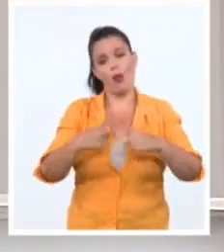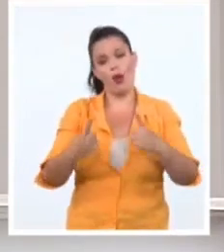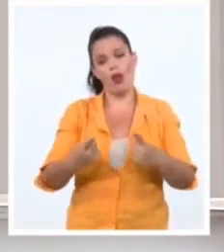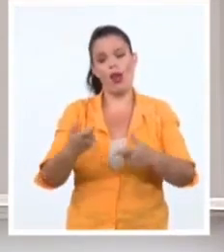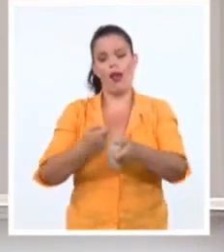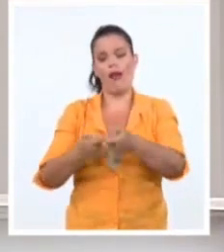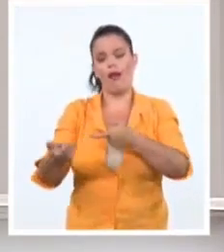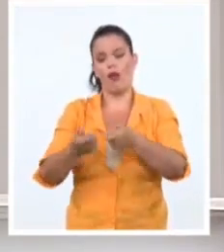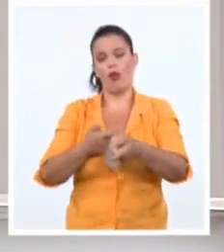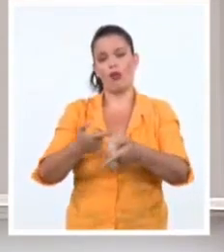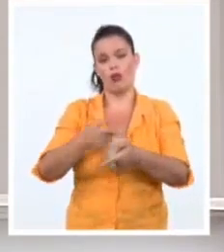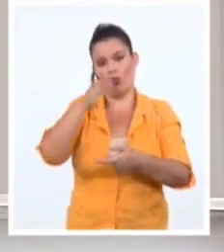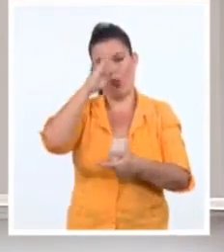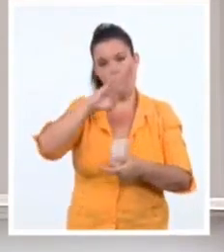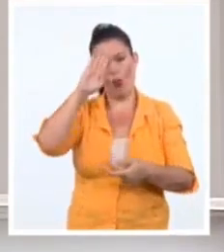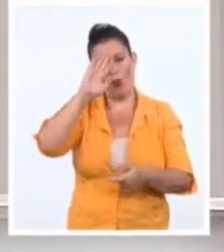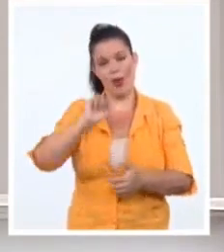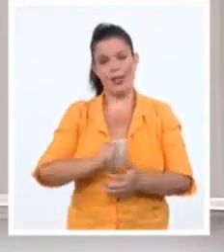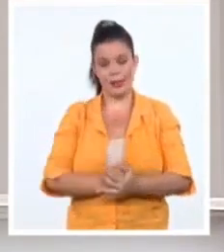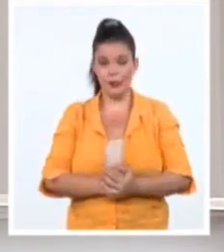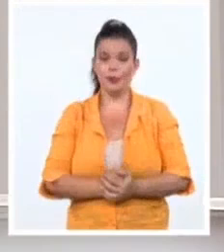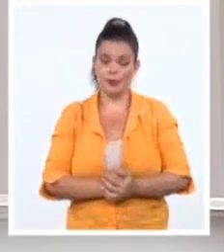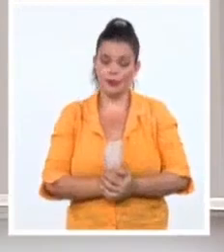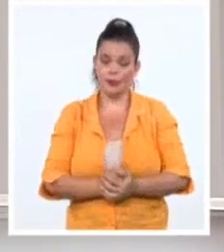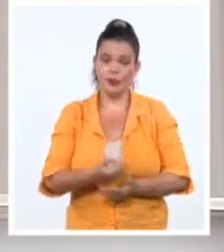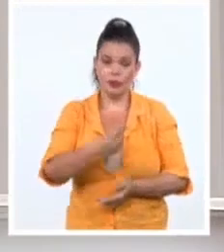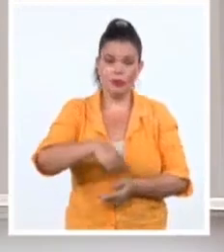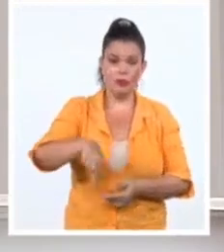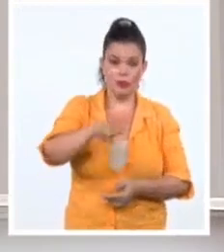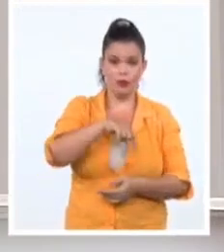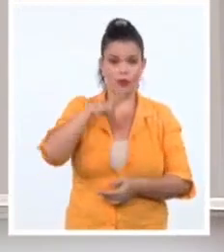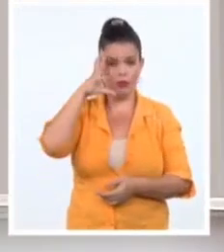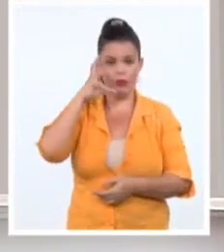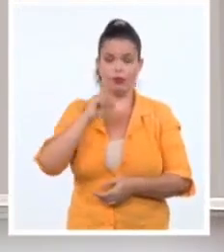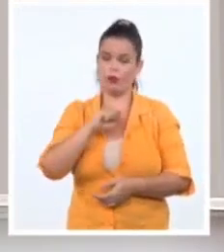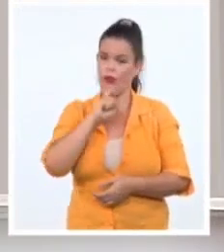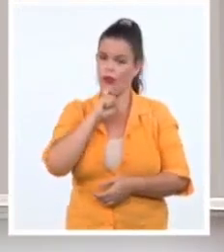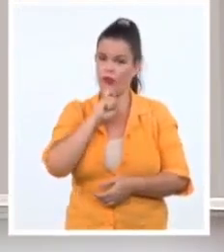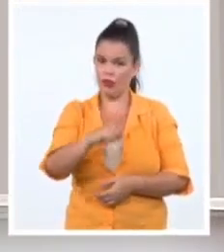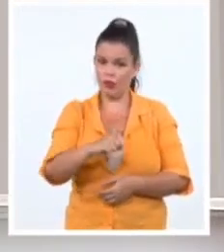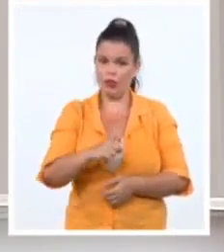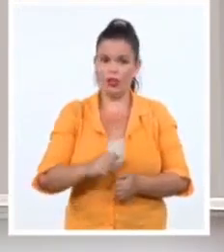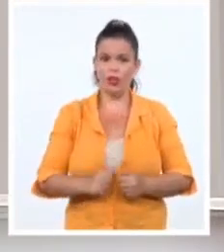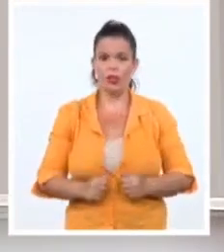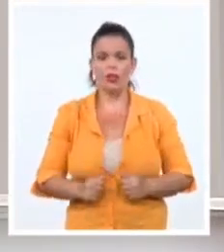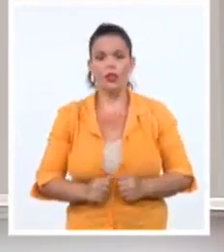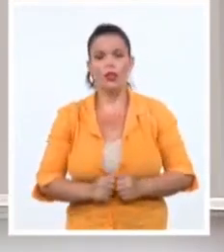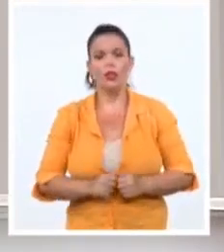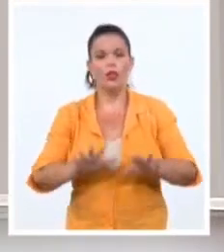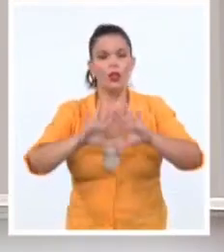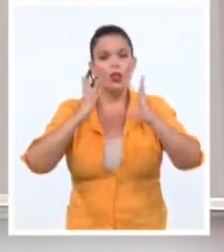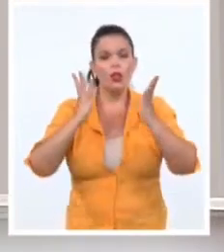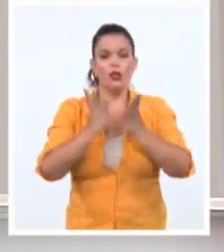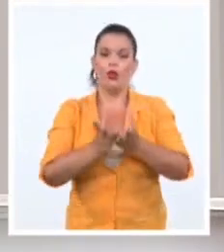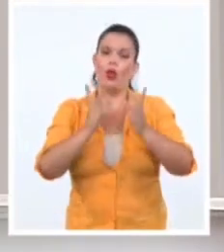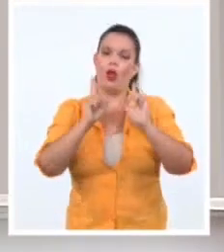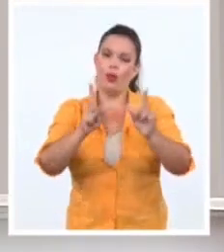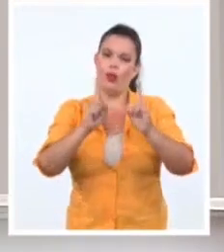manera se tendrá la idea de cuánto cuesta al contribuyente estadounidense la obcecada política